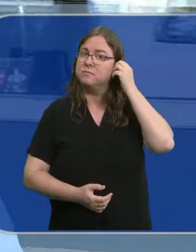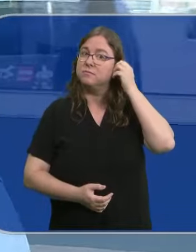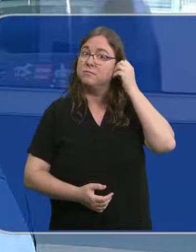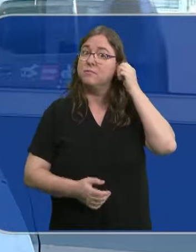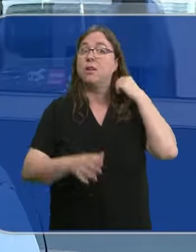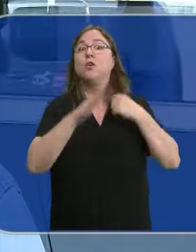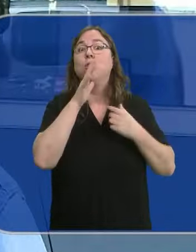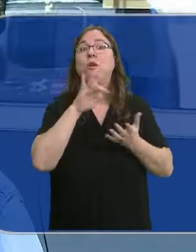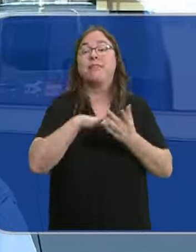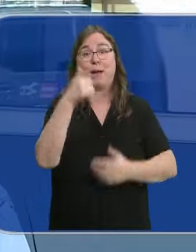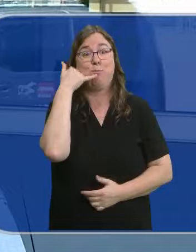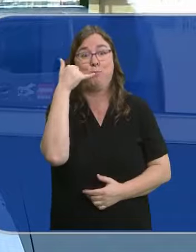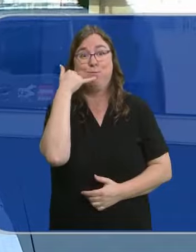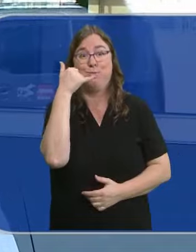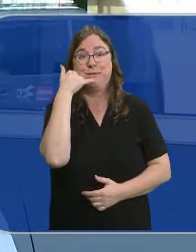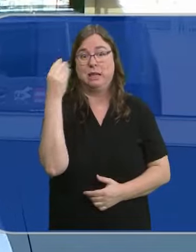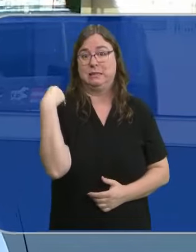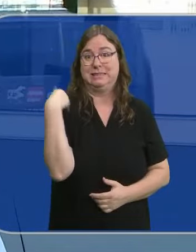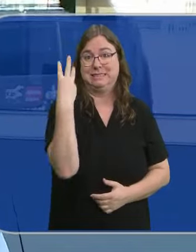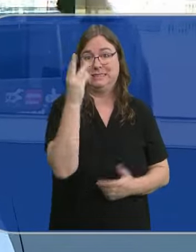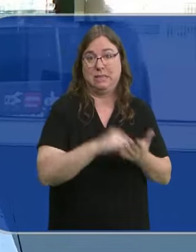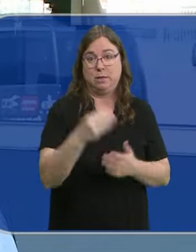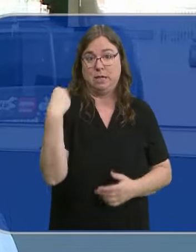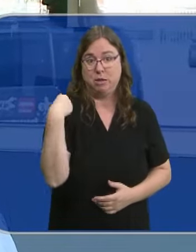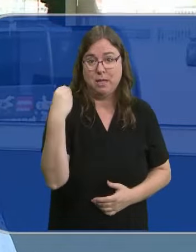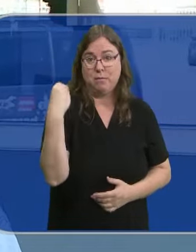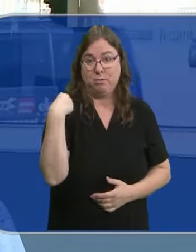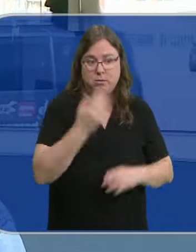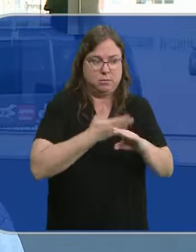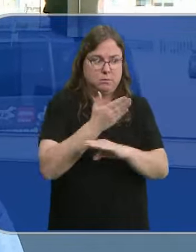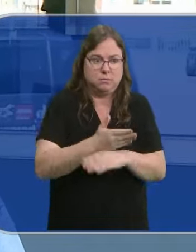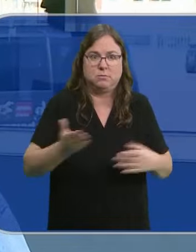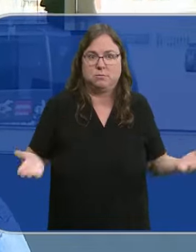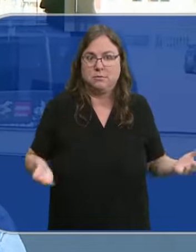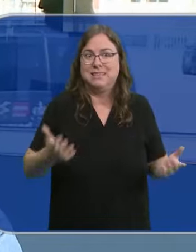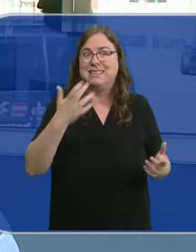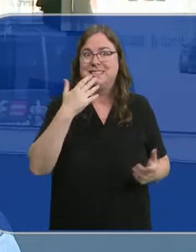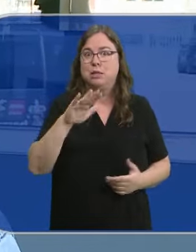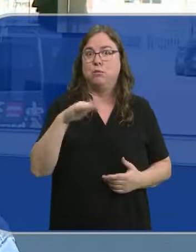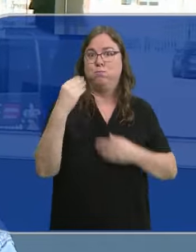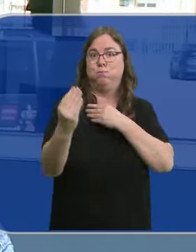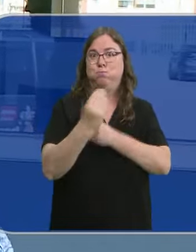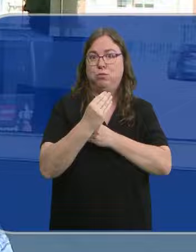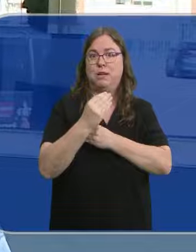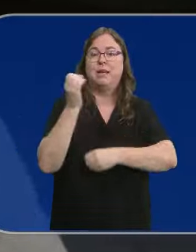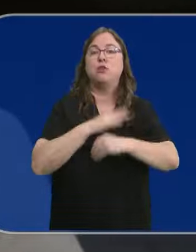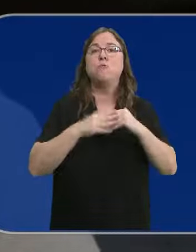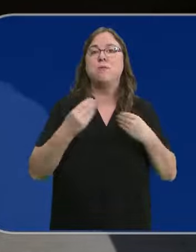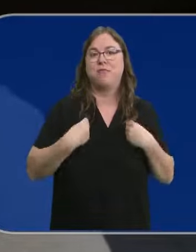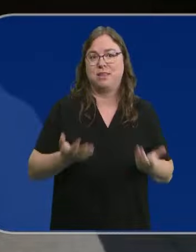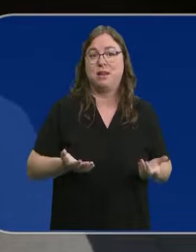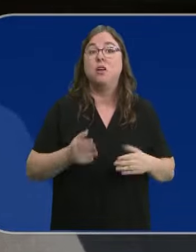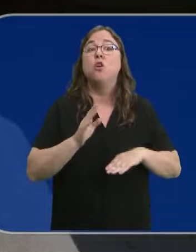Pues porque he cogido cita telefónicamente y no me han llamado tres veces. Y ya me he presentado aquí porque digo, si no me suspenden la ayuda del ingreso mínimo vital.